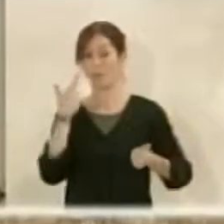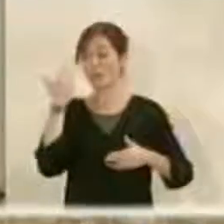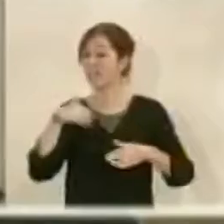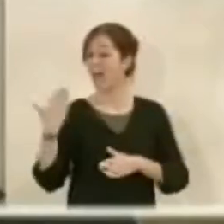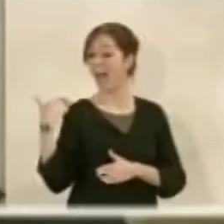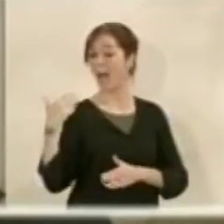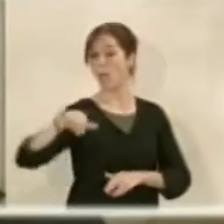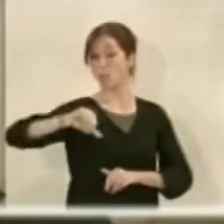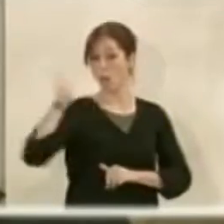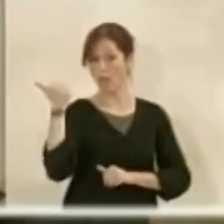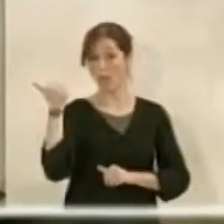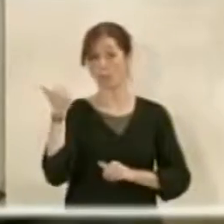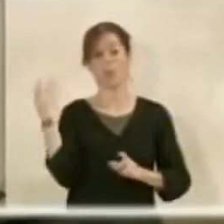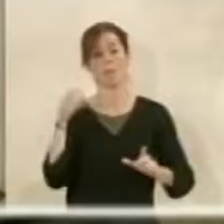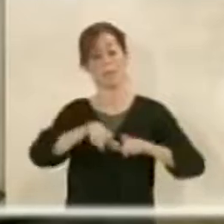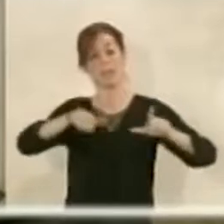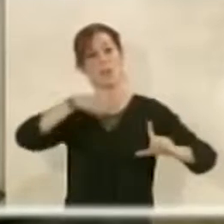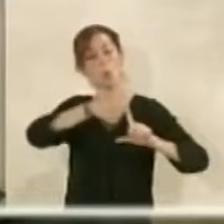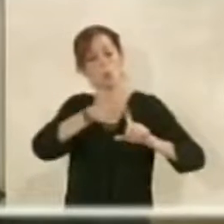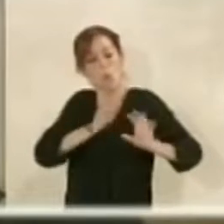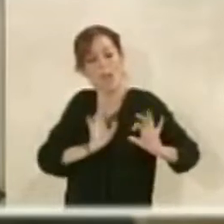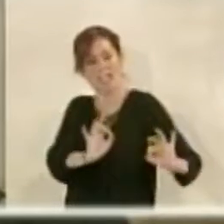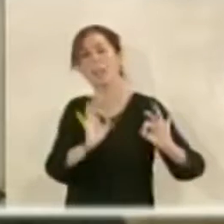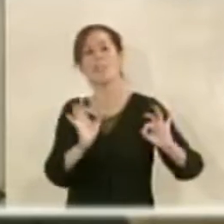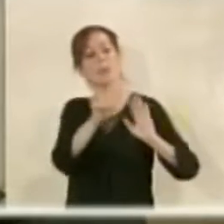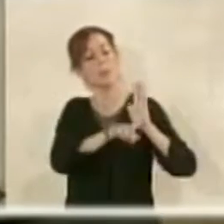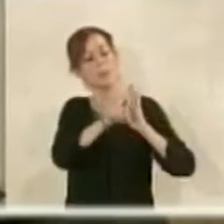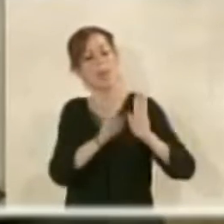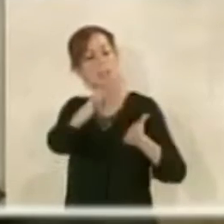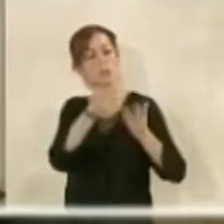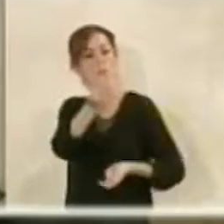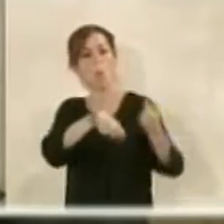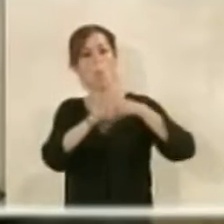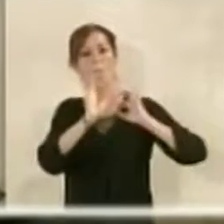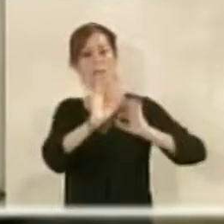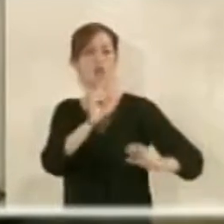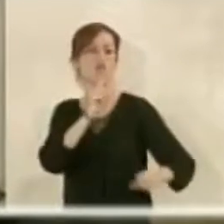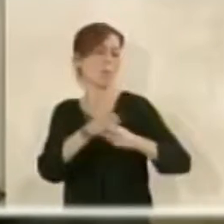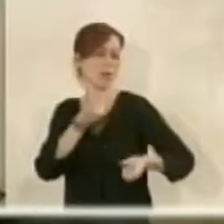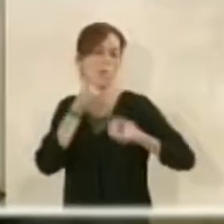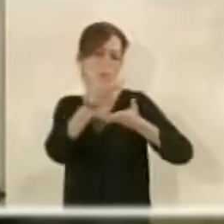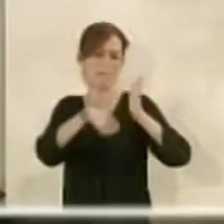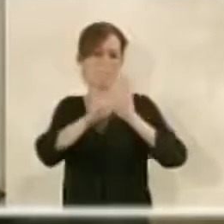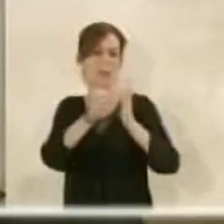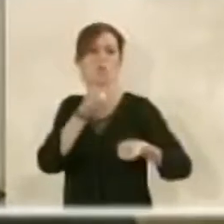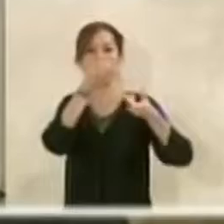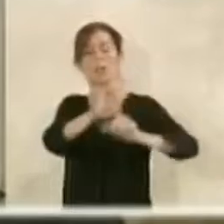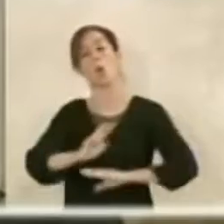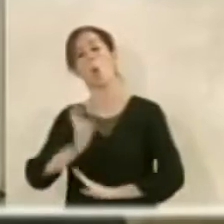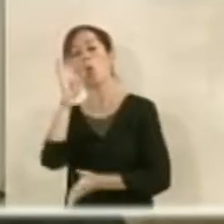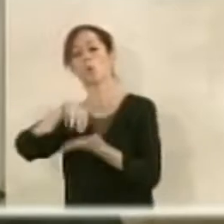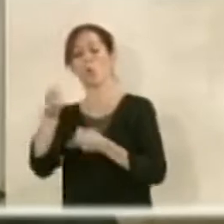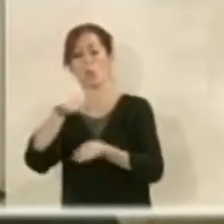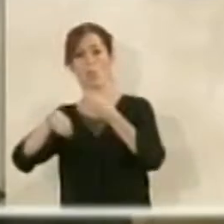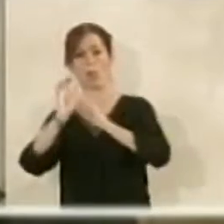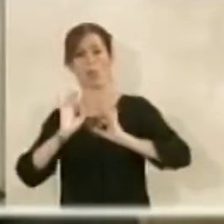algo que ya está aprobado, el uso tiene que ser el que es, sea ese centro comercial, yo no voy a darle nombre a ninguna marca, o sea otro centro